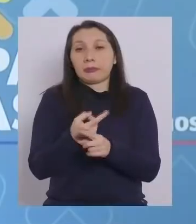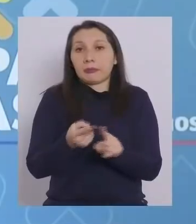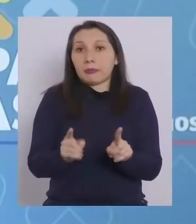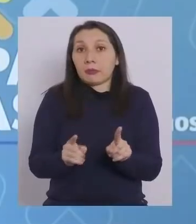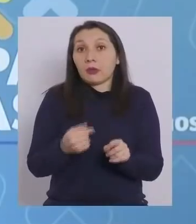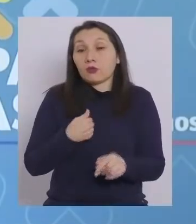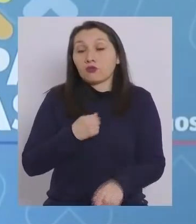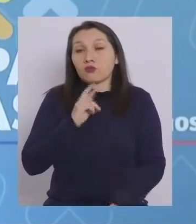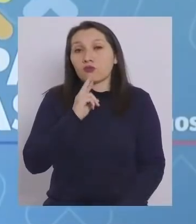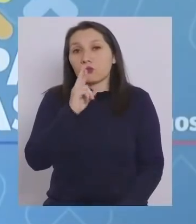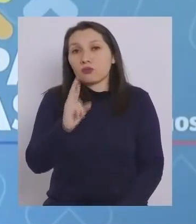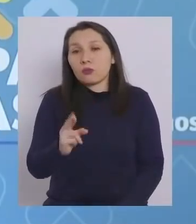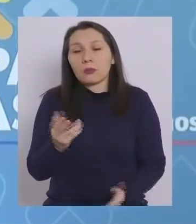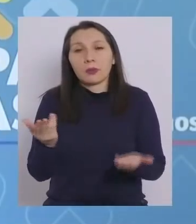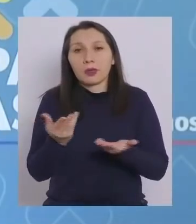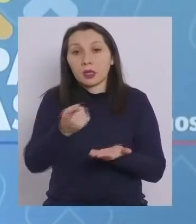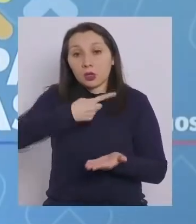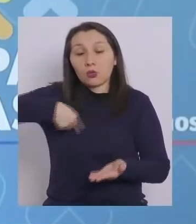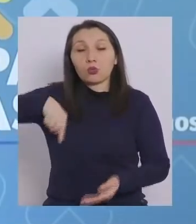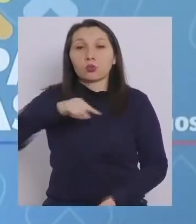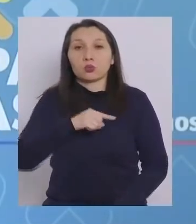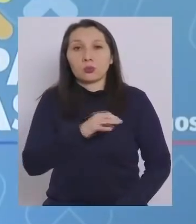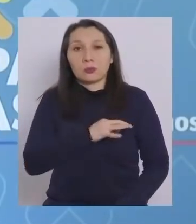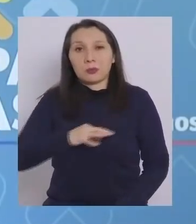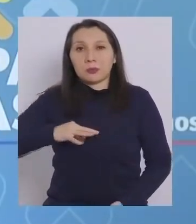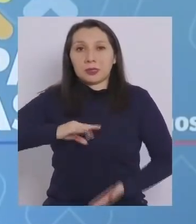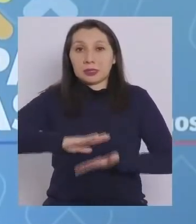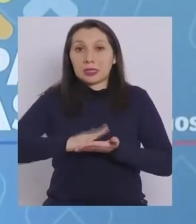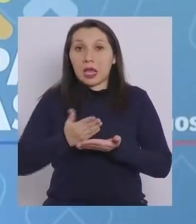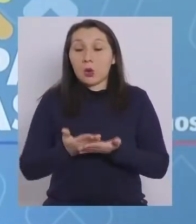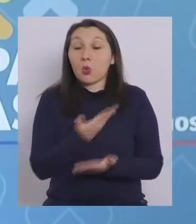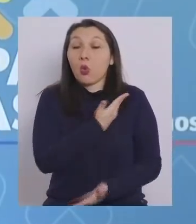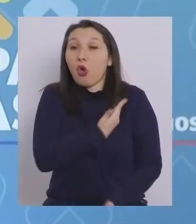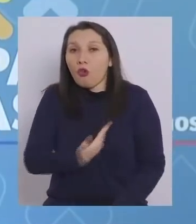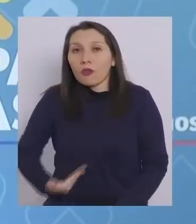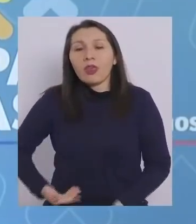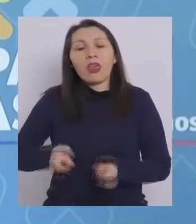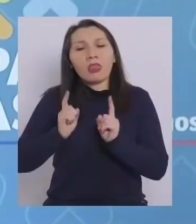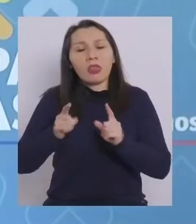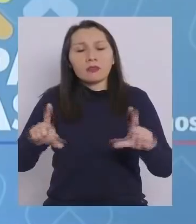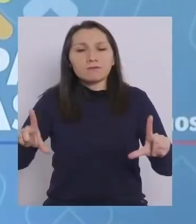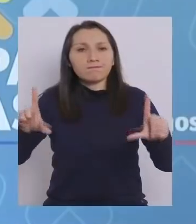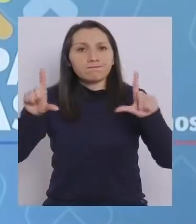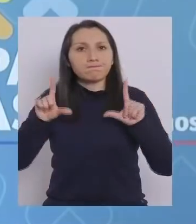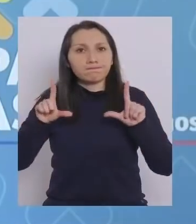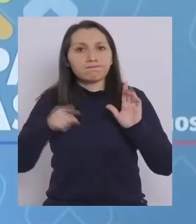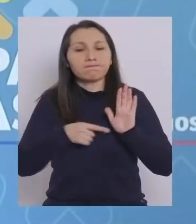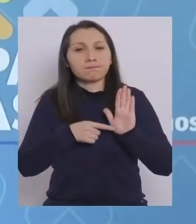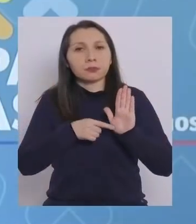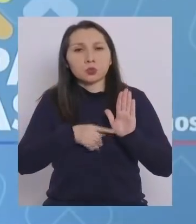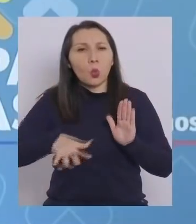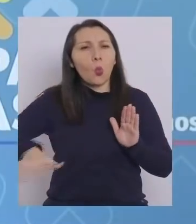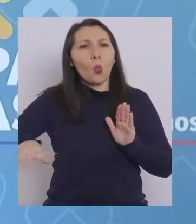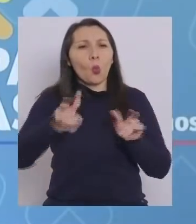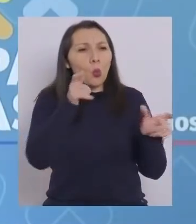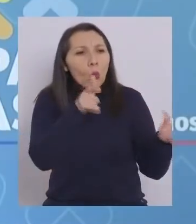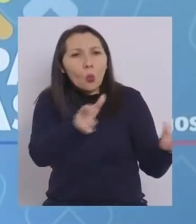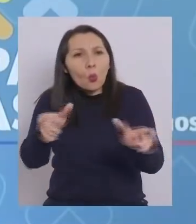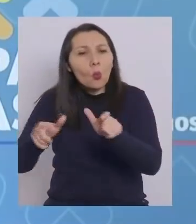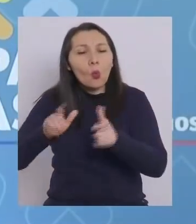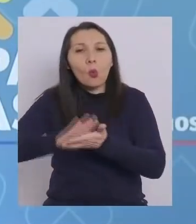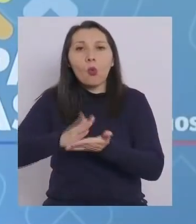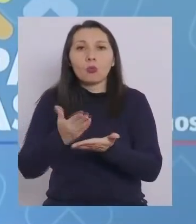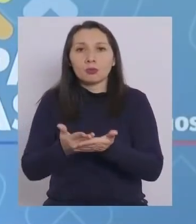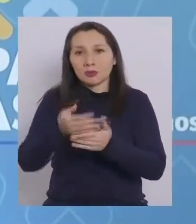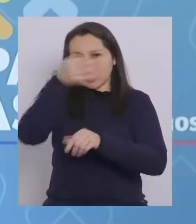Yo respondí que nosotros como Ministerio de Salud y como Gobierno tenemos que tener una imagen global del manejo de